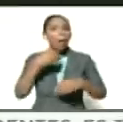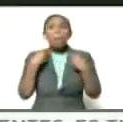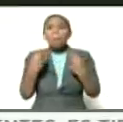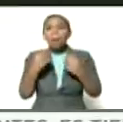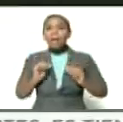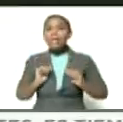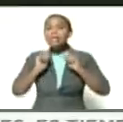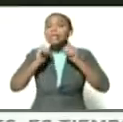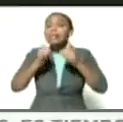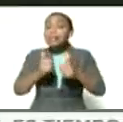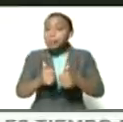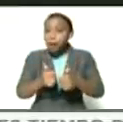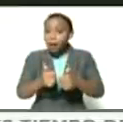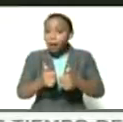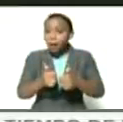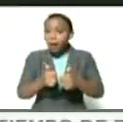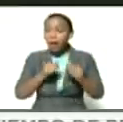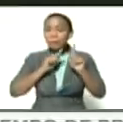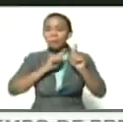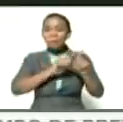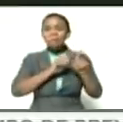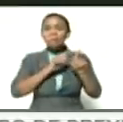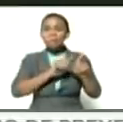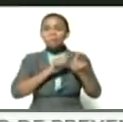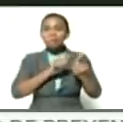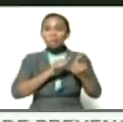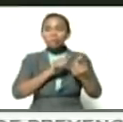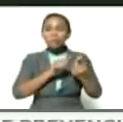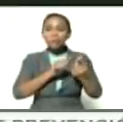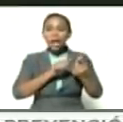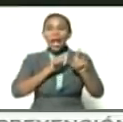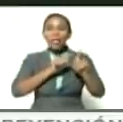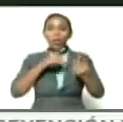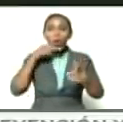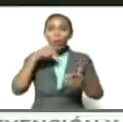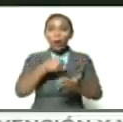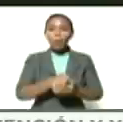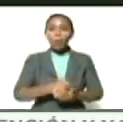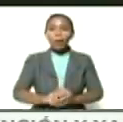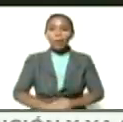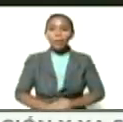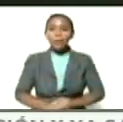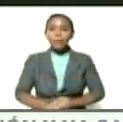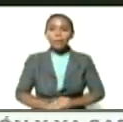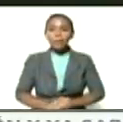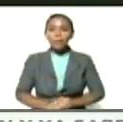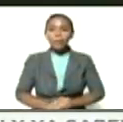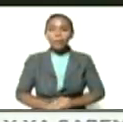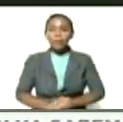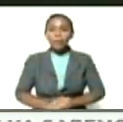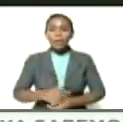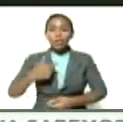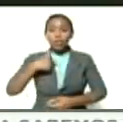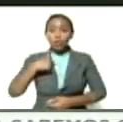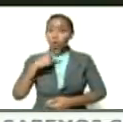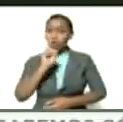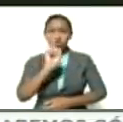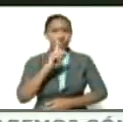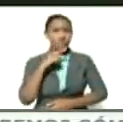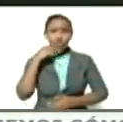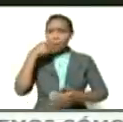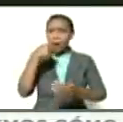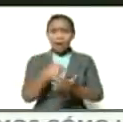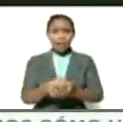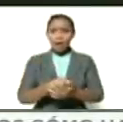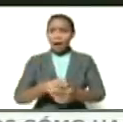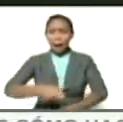iniciar esta... Ellos la han llamado clase magistral. Yo no la llamaría tanto jamás.